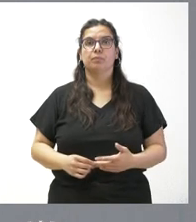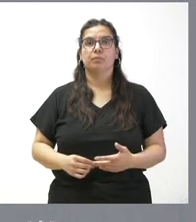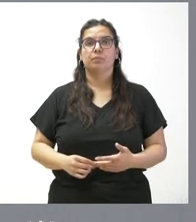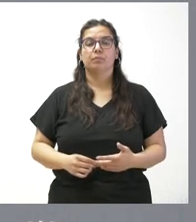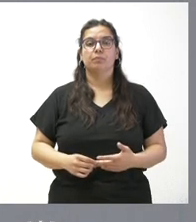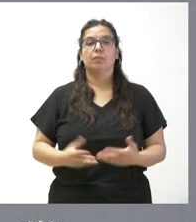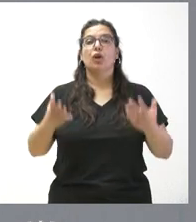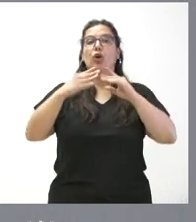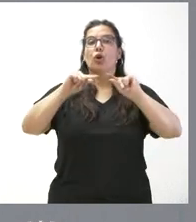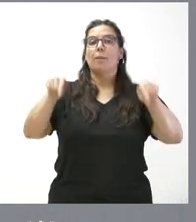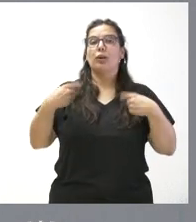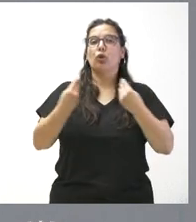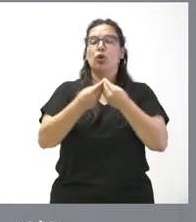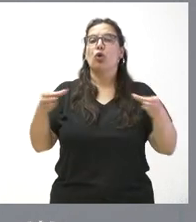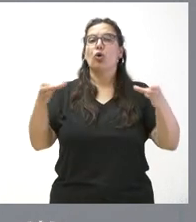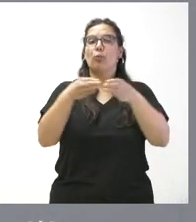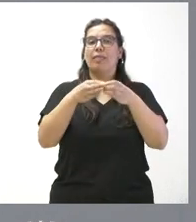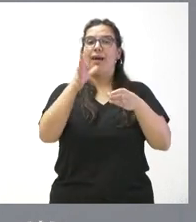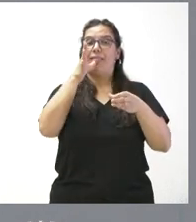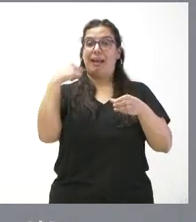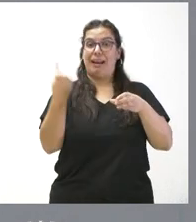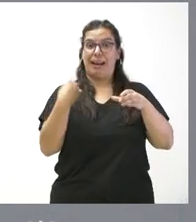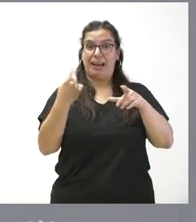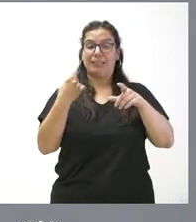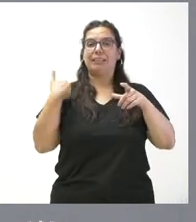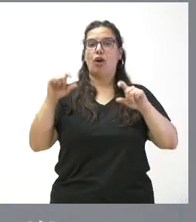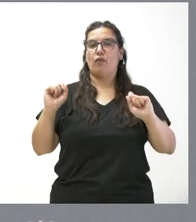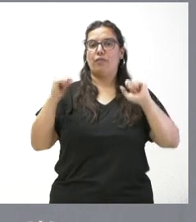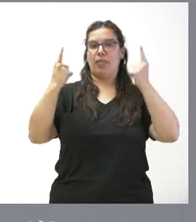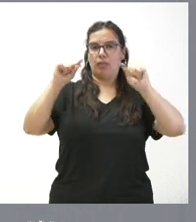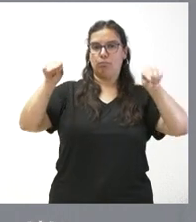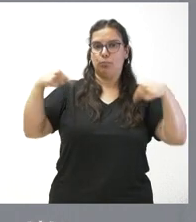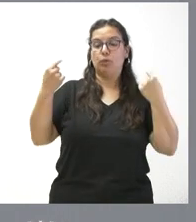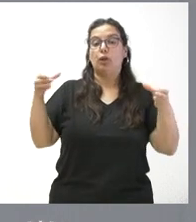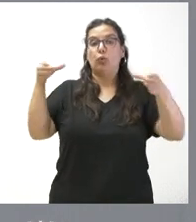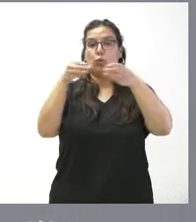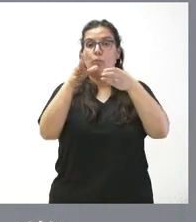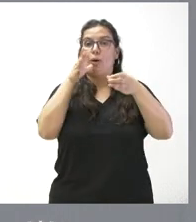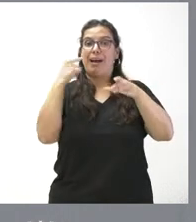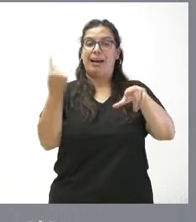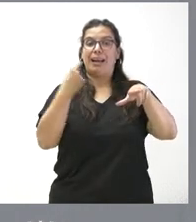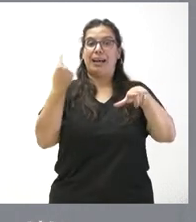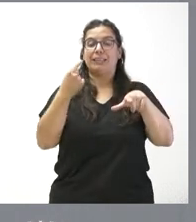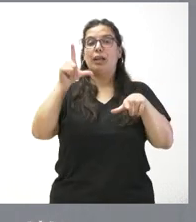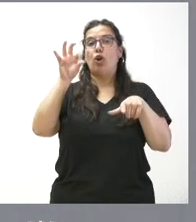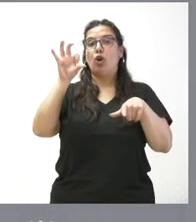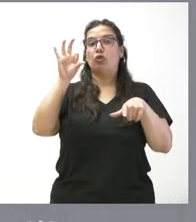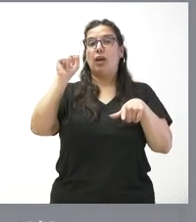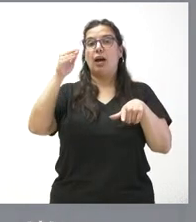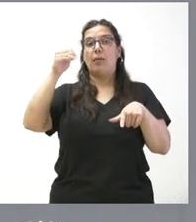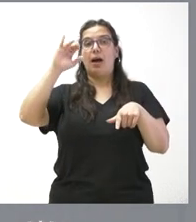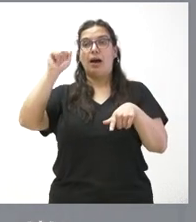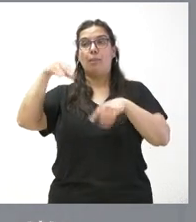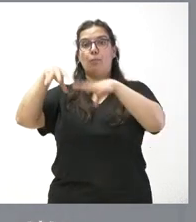Convenio con la comunidad de regantes que se formaliza. La comunidad de regantes los abaja en Burgos para el pilotaje de